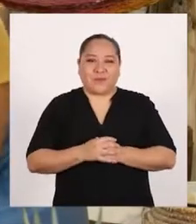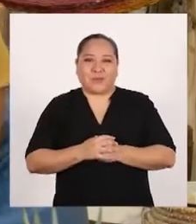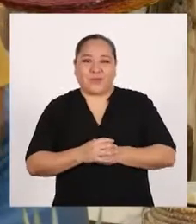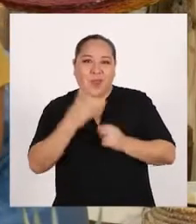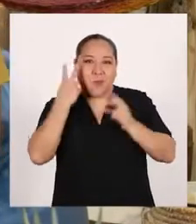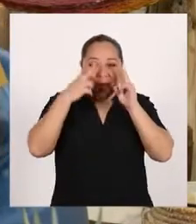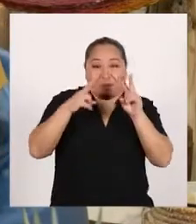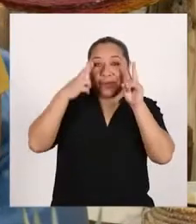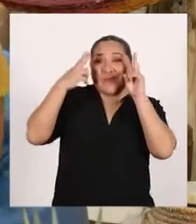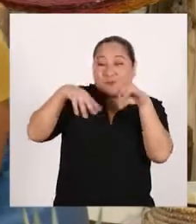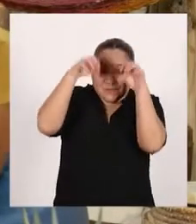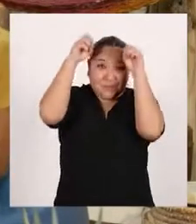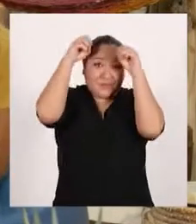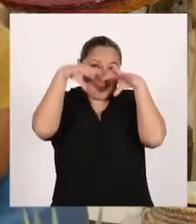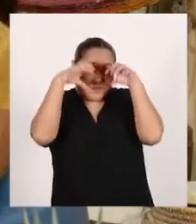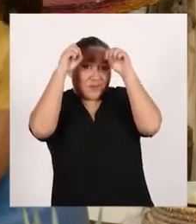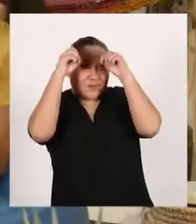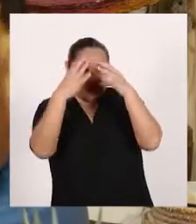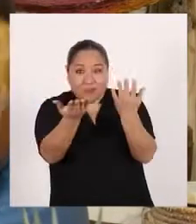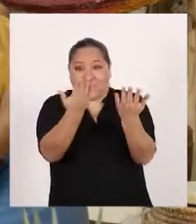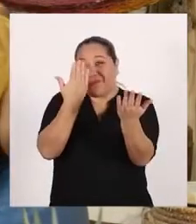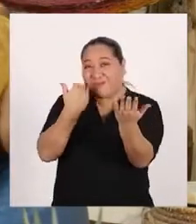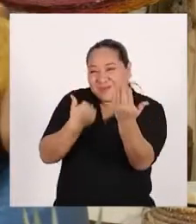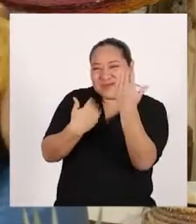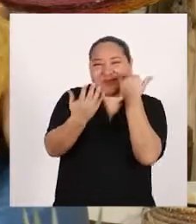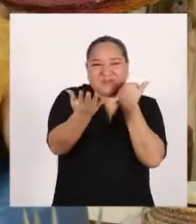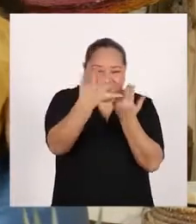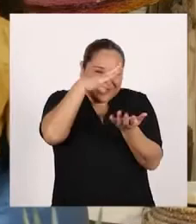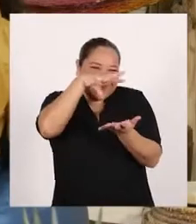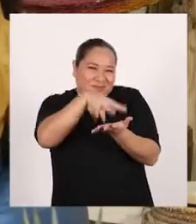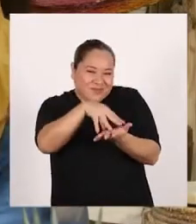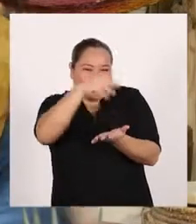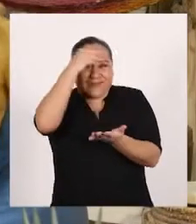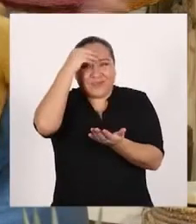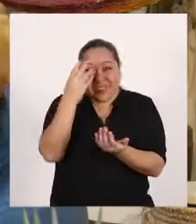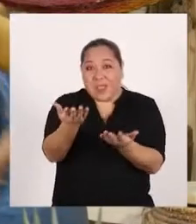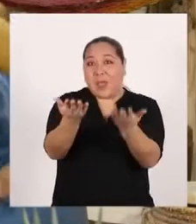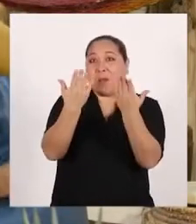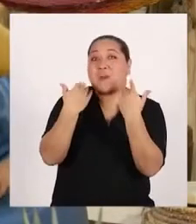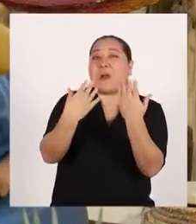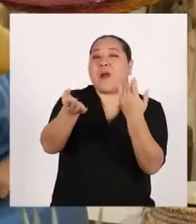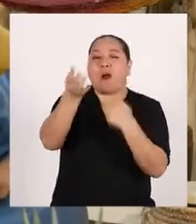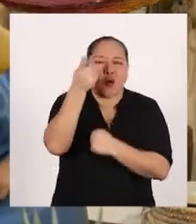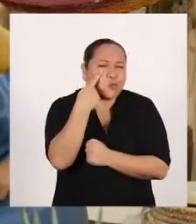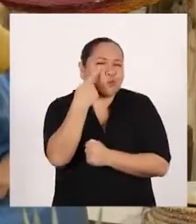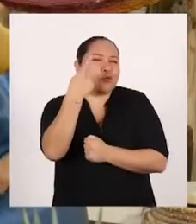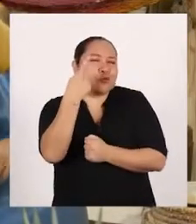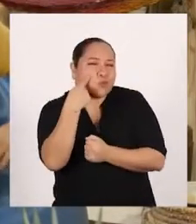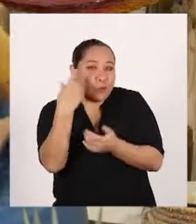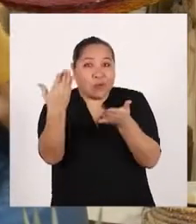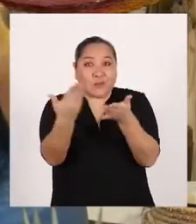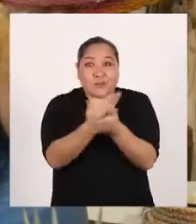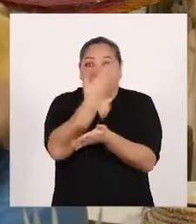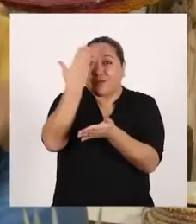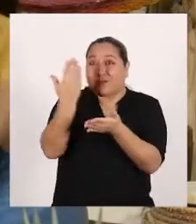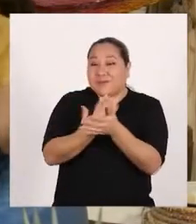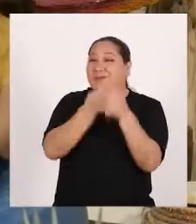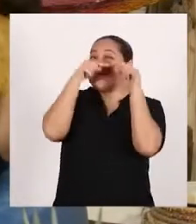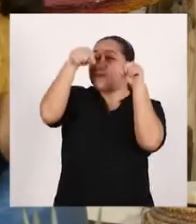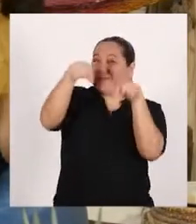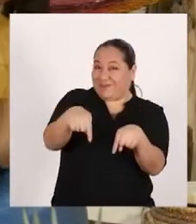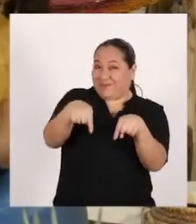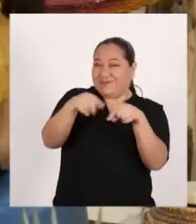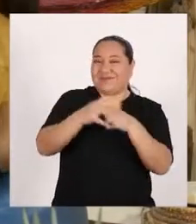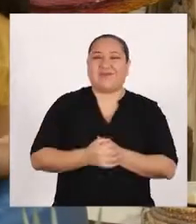Miren que va a llover Vamos a aprender Vamos a conocer Algo nuevo